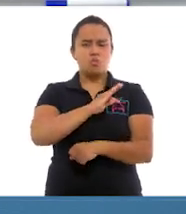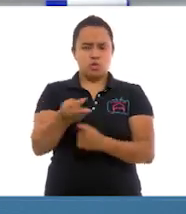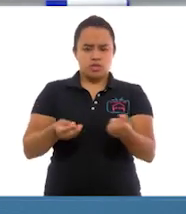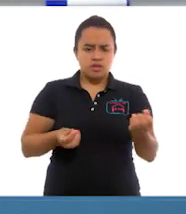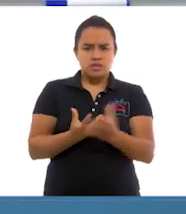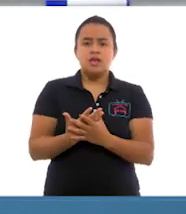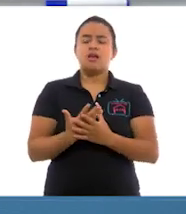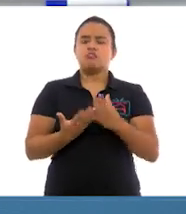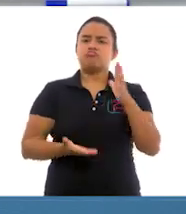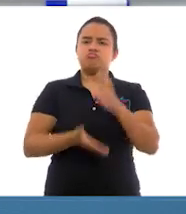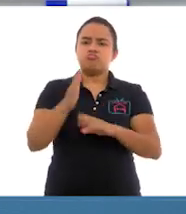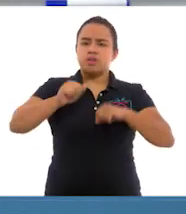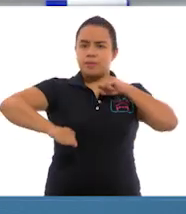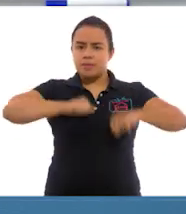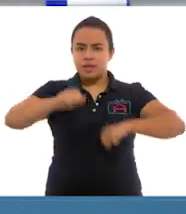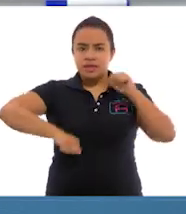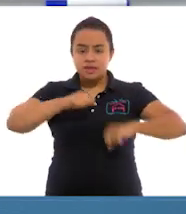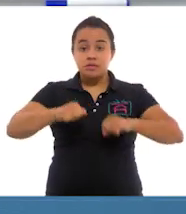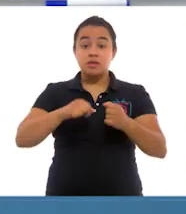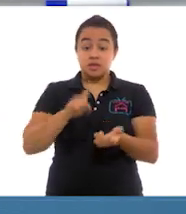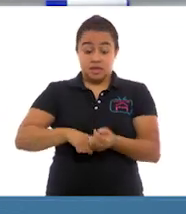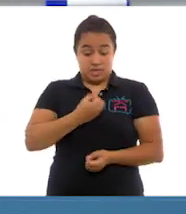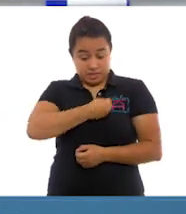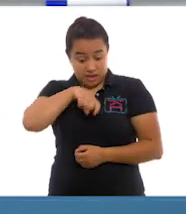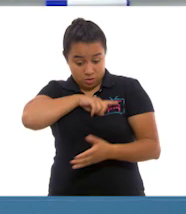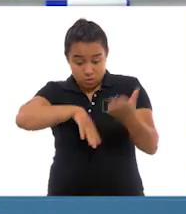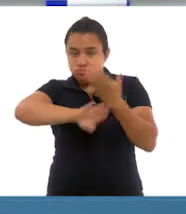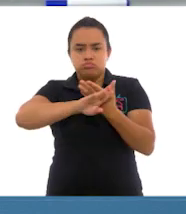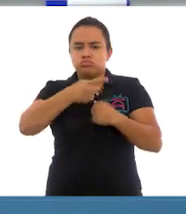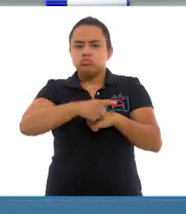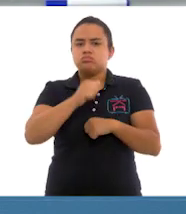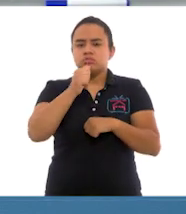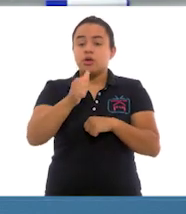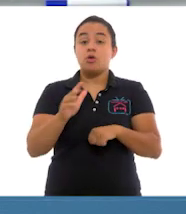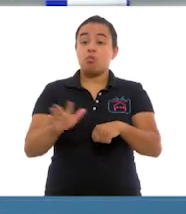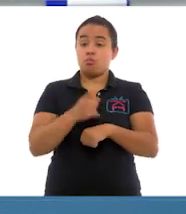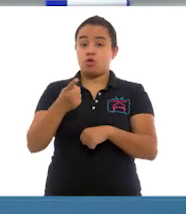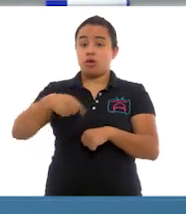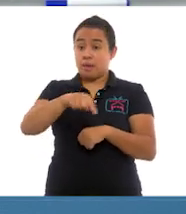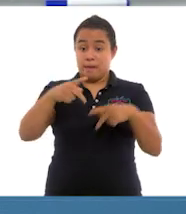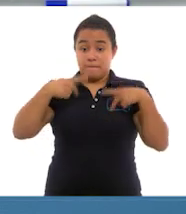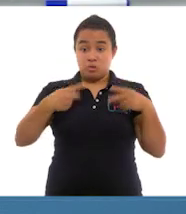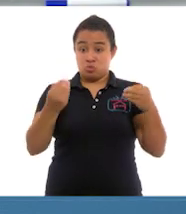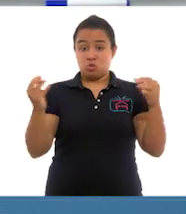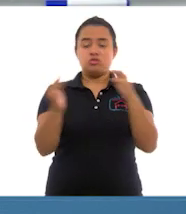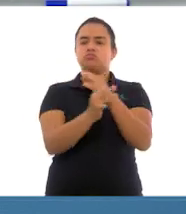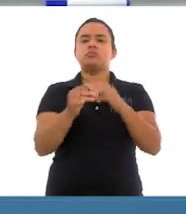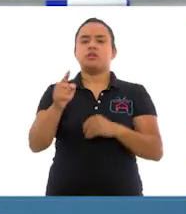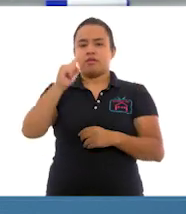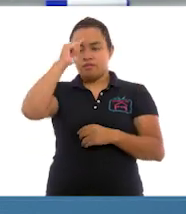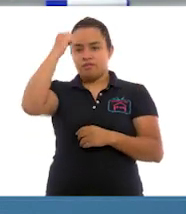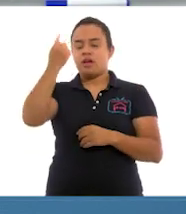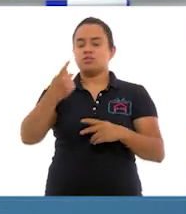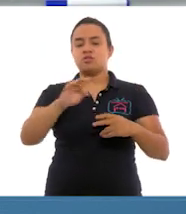y andar en bicicleta sin poner en riesgo su salud, pues en donde vive hay poca gente y es muy fácil mantener la cena